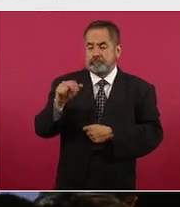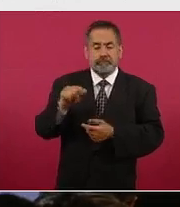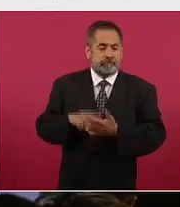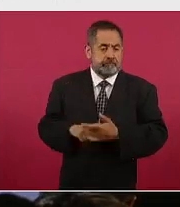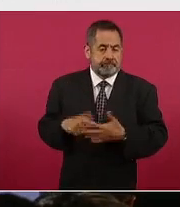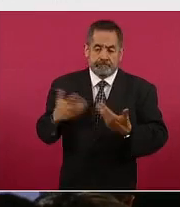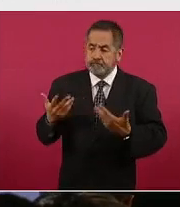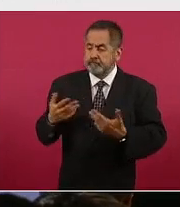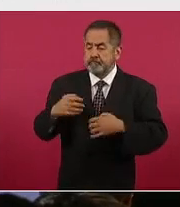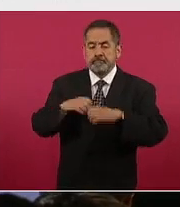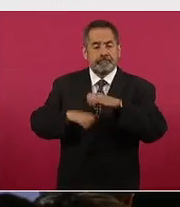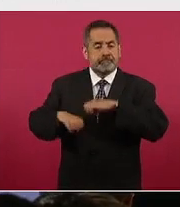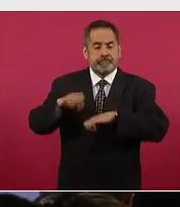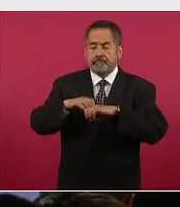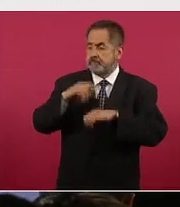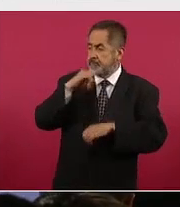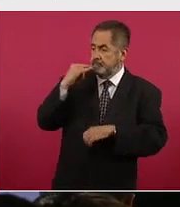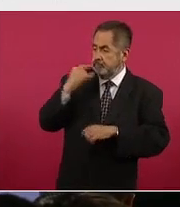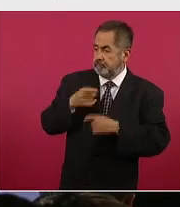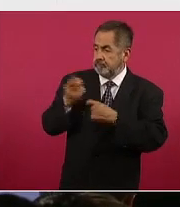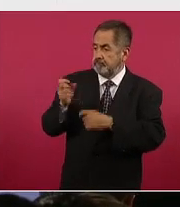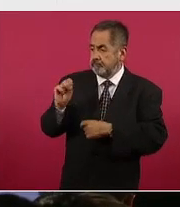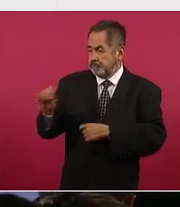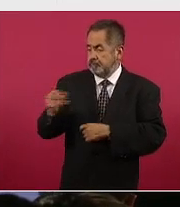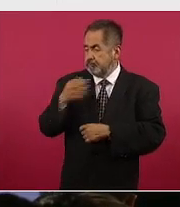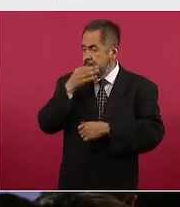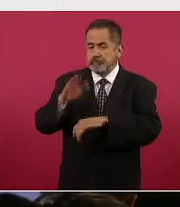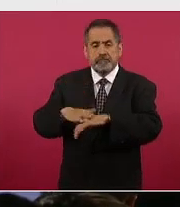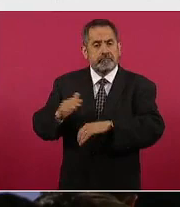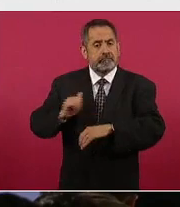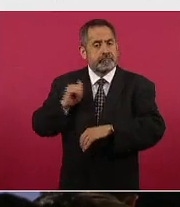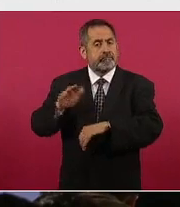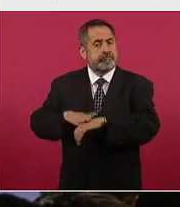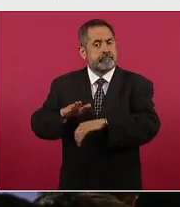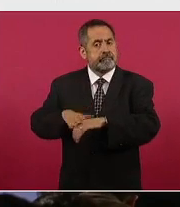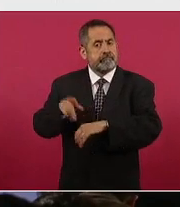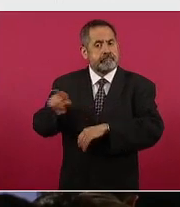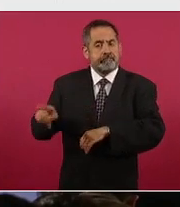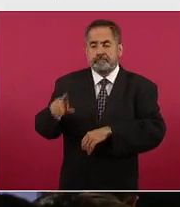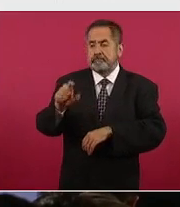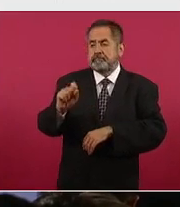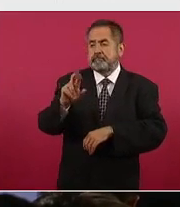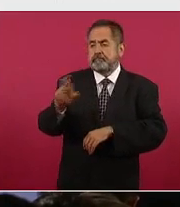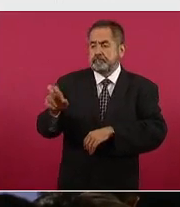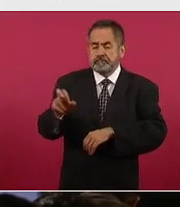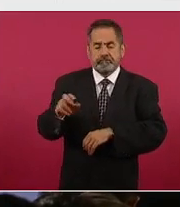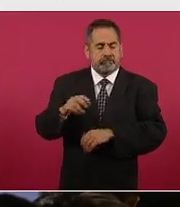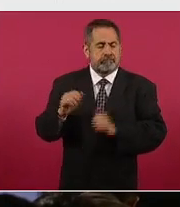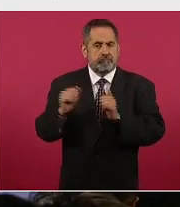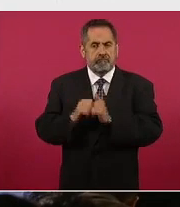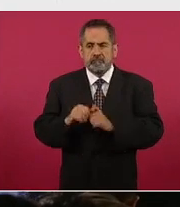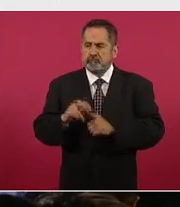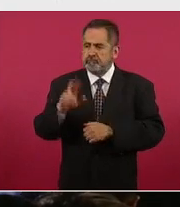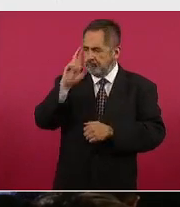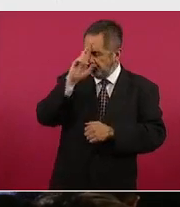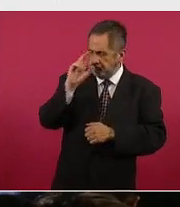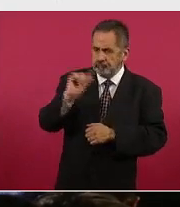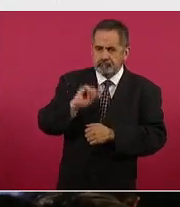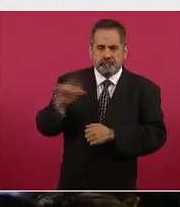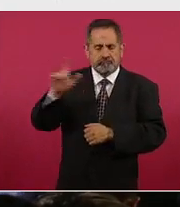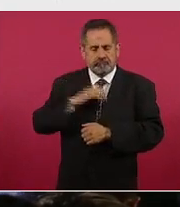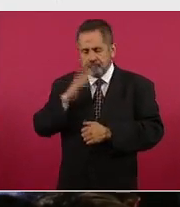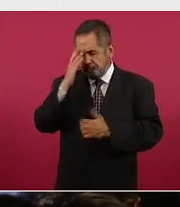Embajada de Chile aprovecha esta oportunidad para reiterar a la Secretaría de Relaciones Exteriores las seguridades de su más alta estima y distinguida